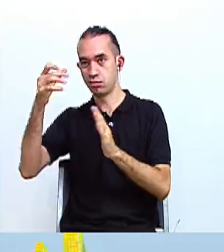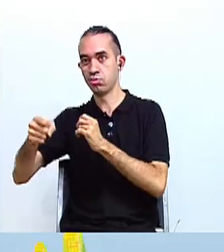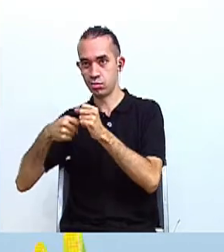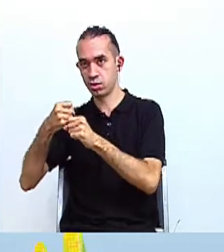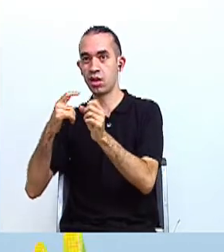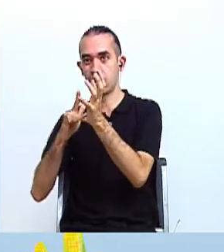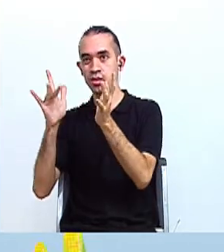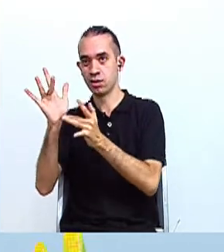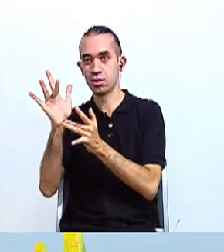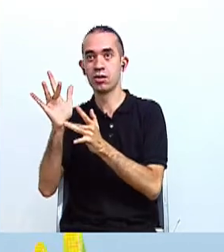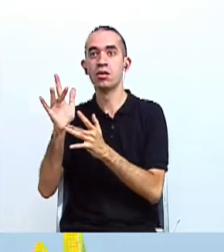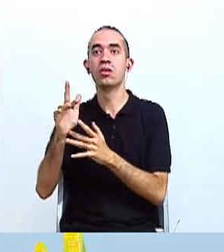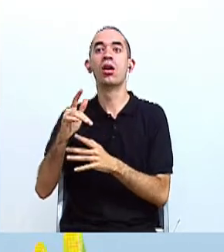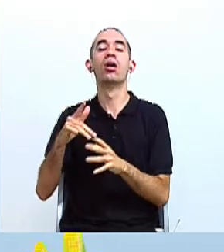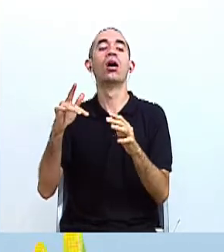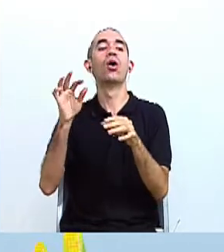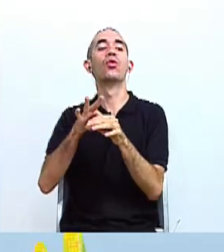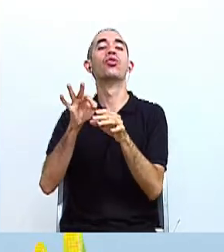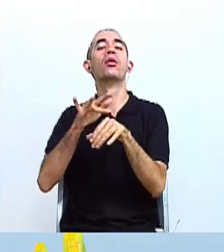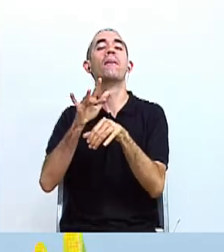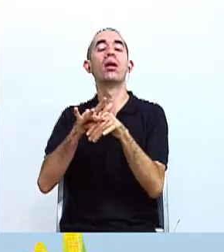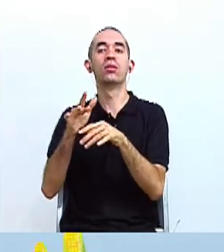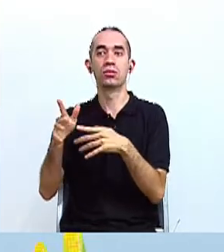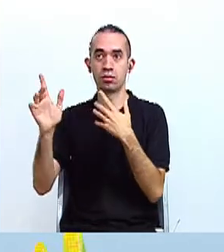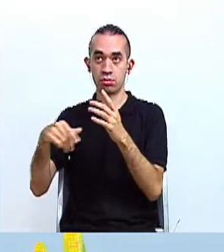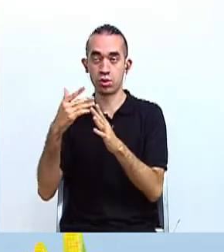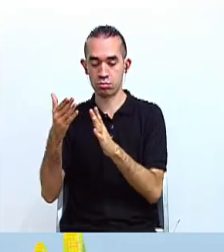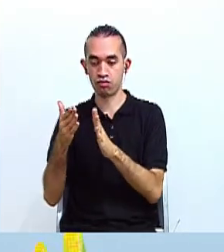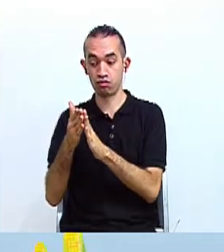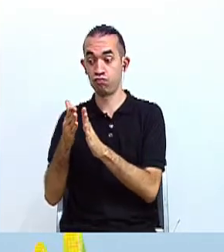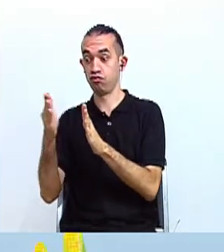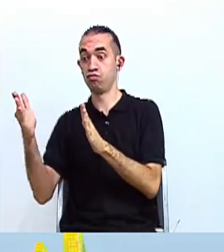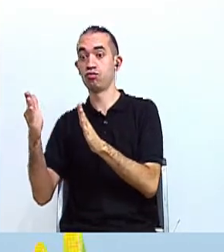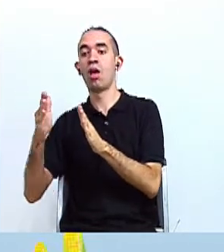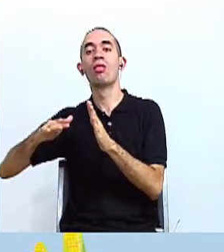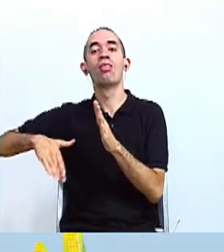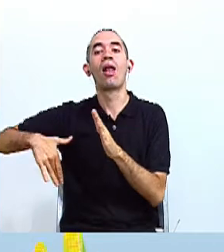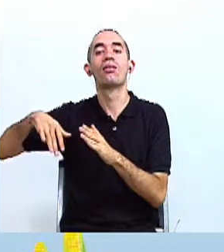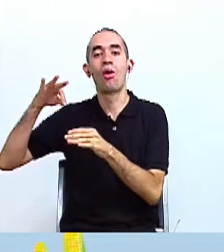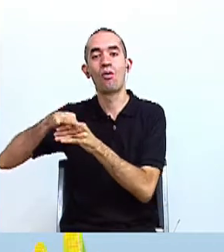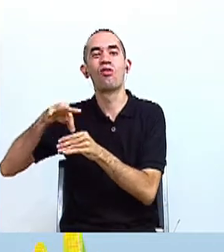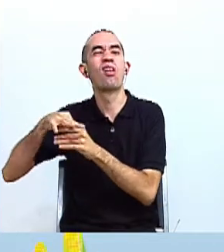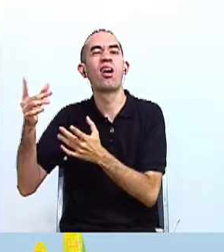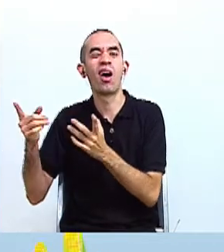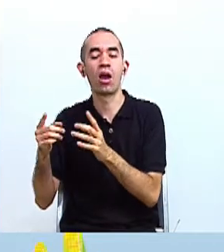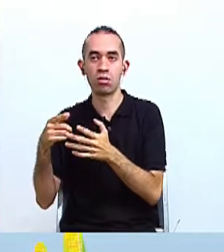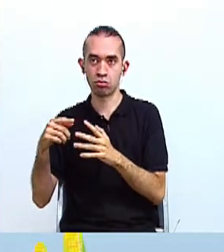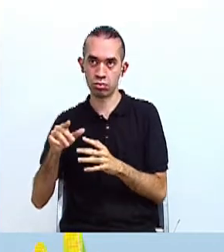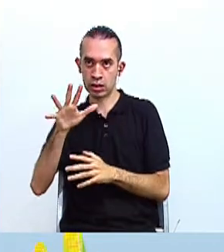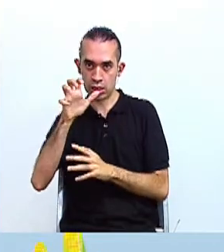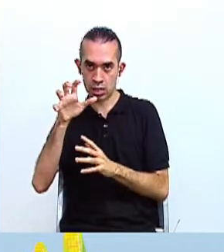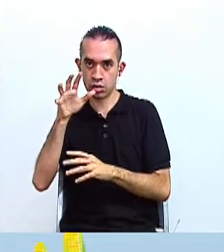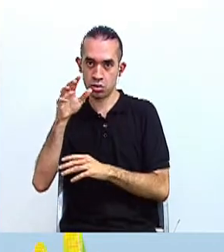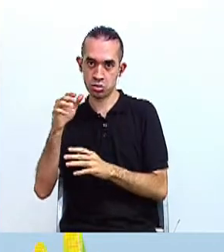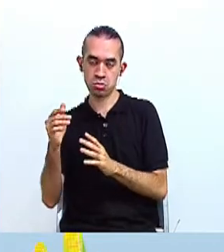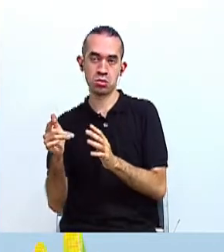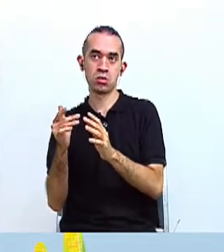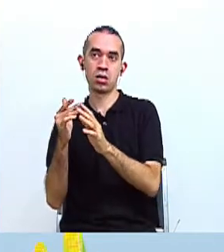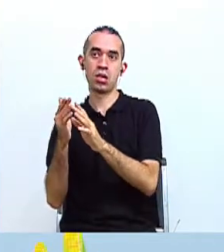europeos, nos encontramos la etapa de los agricultores tardíos. Una etapa en la cual ya las técnicas agrícolas estaban